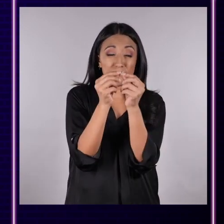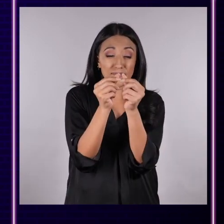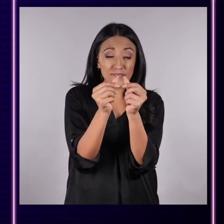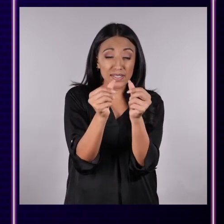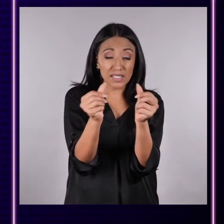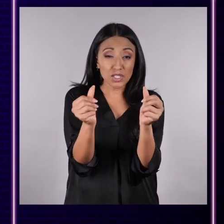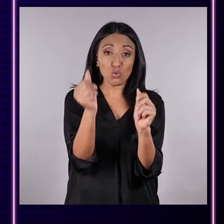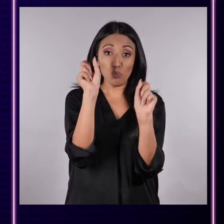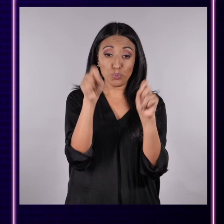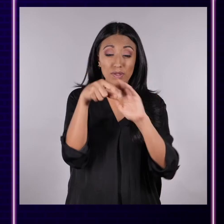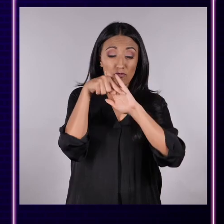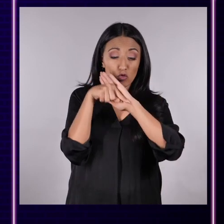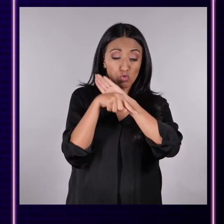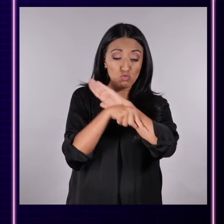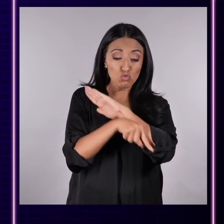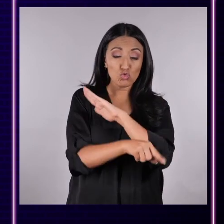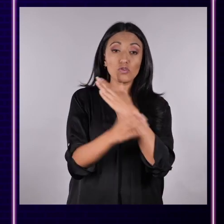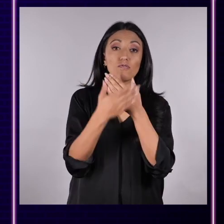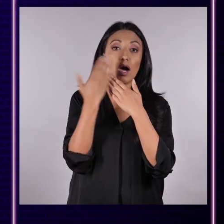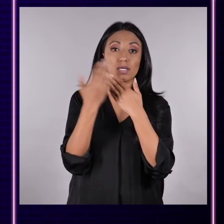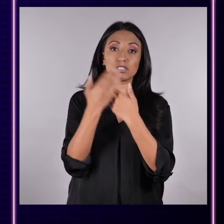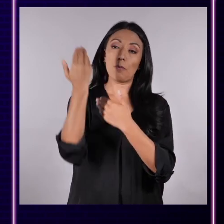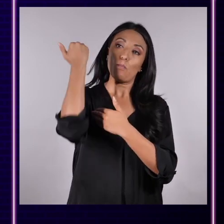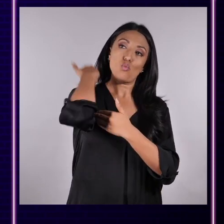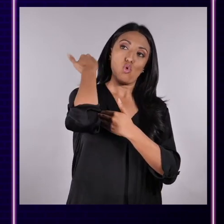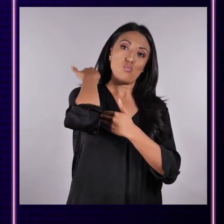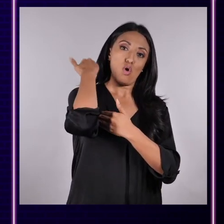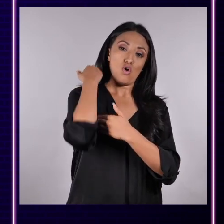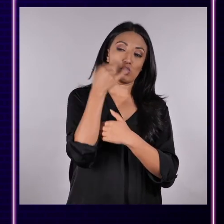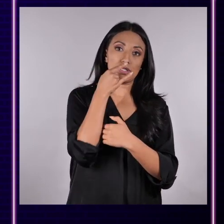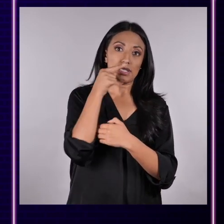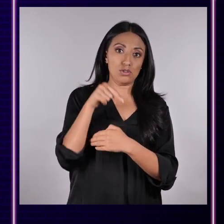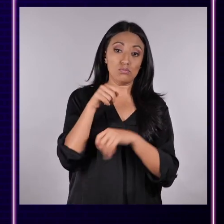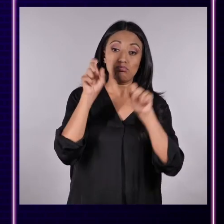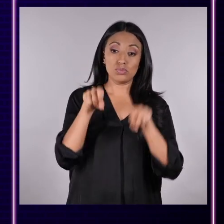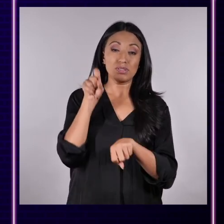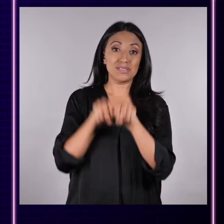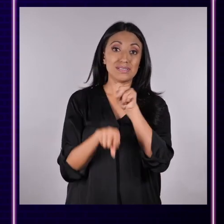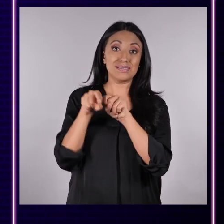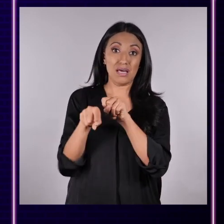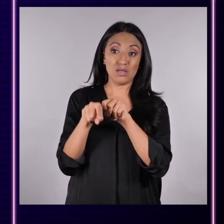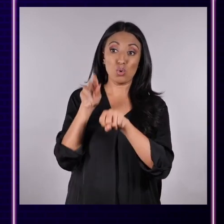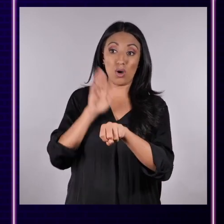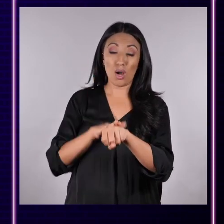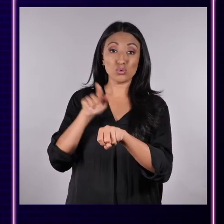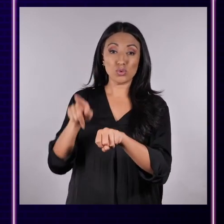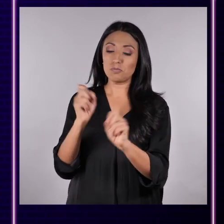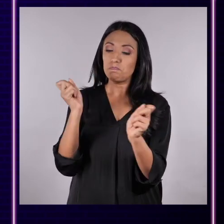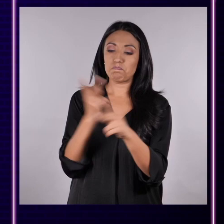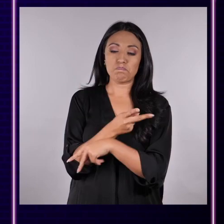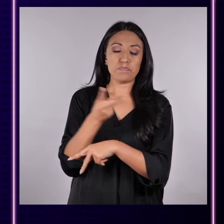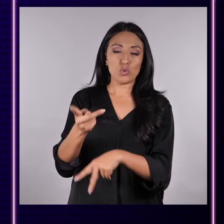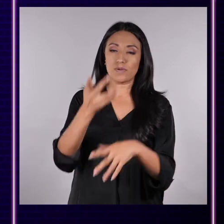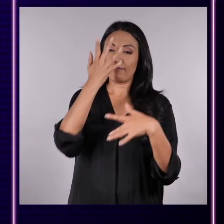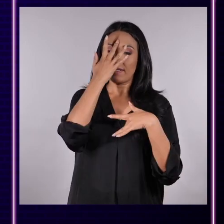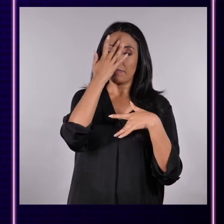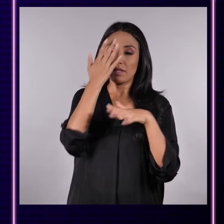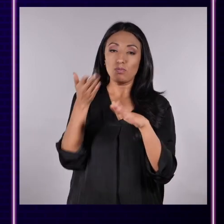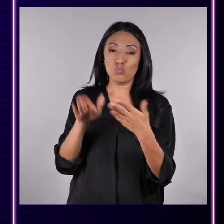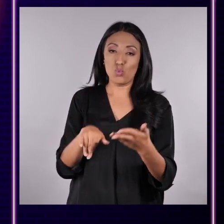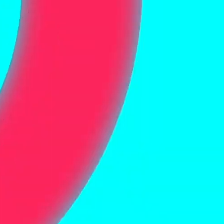ultrafinas pueden penetrar más fácilmente en los pulmones de los niños, irritarse y causar o empeorar